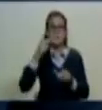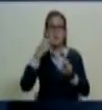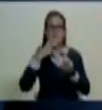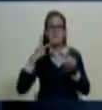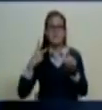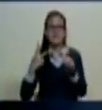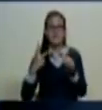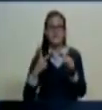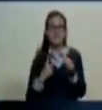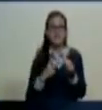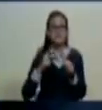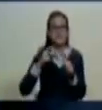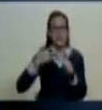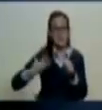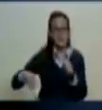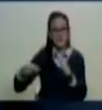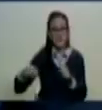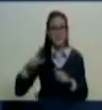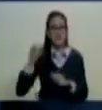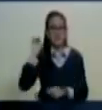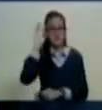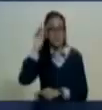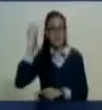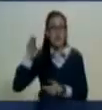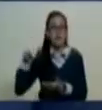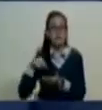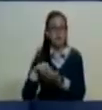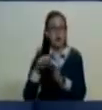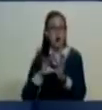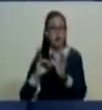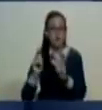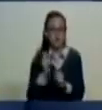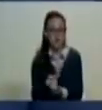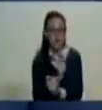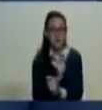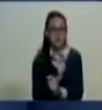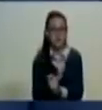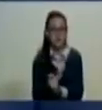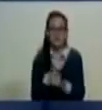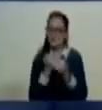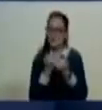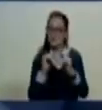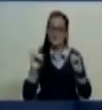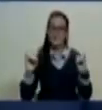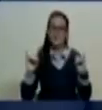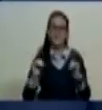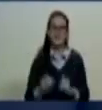vicepresidente de esta Asamblea Constituyente plenipotenciaria y soberana.